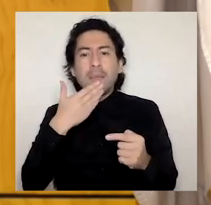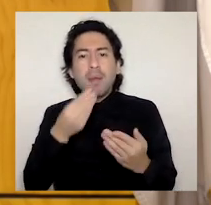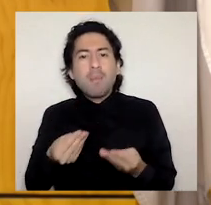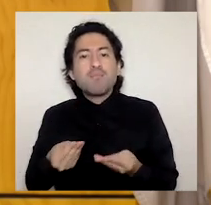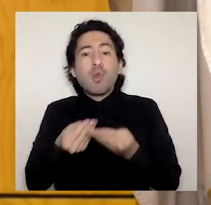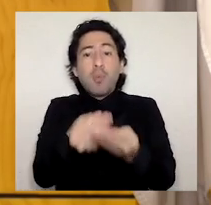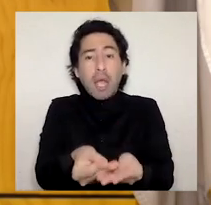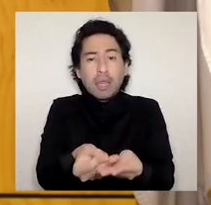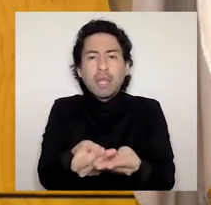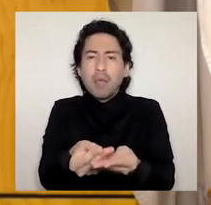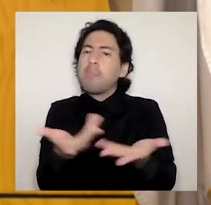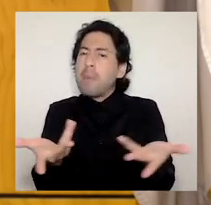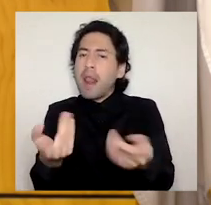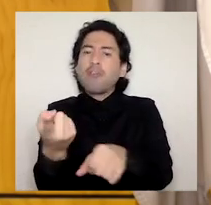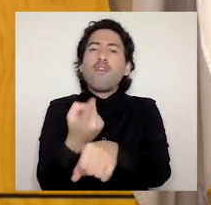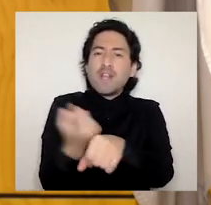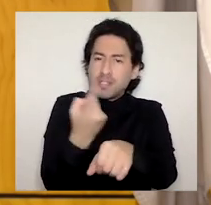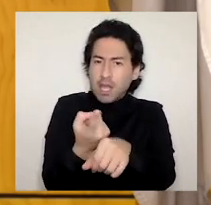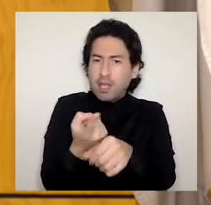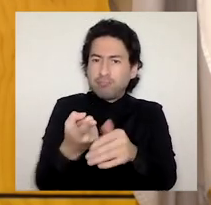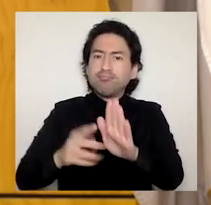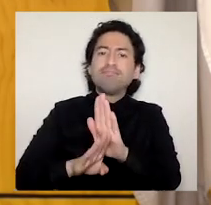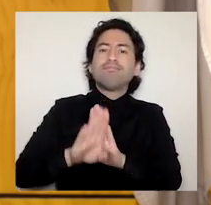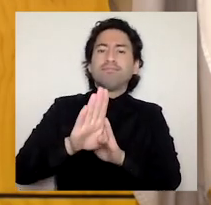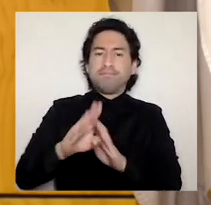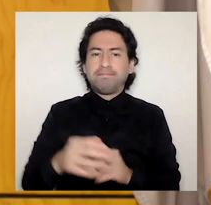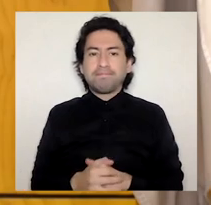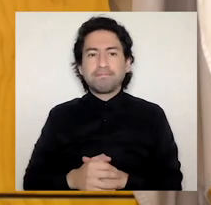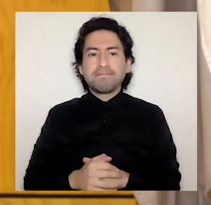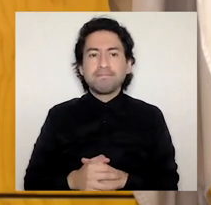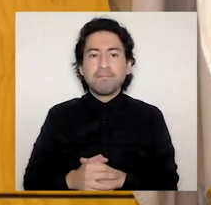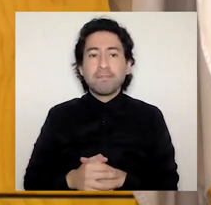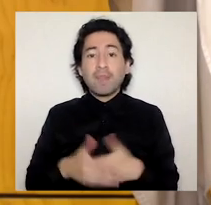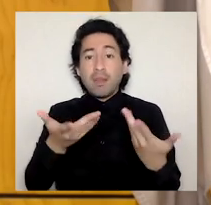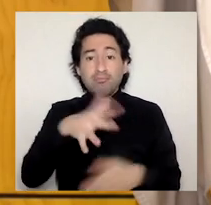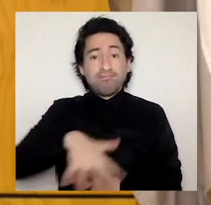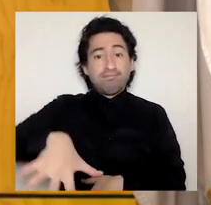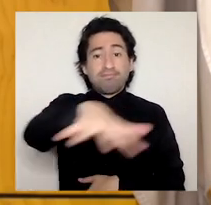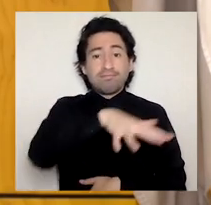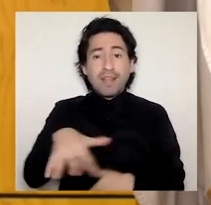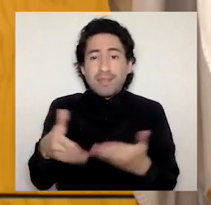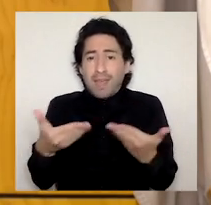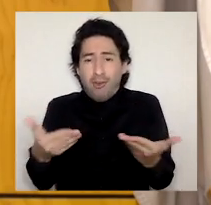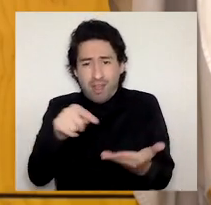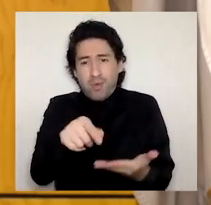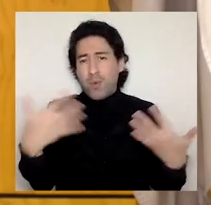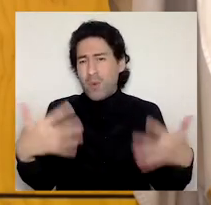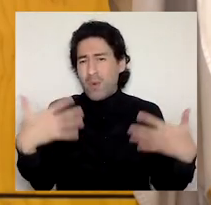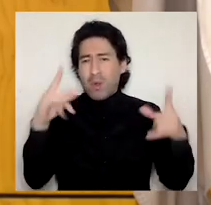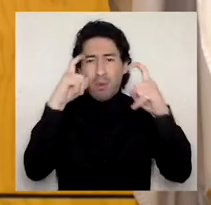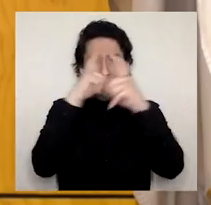En los actuales escenarios extremadamente complejos no es el momento para defender intereses particulares